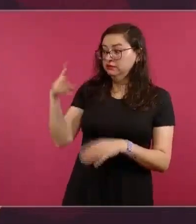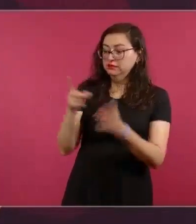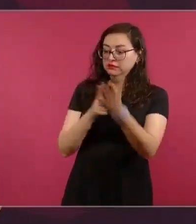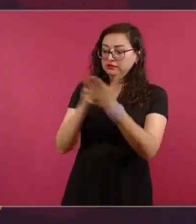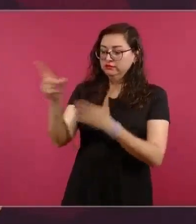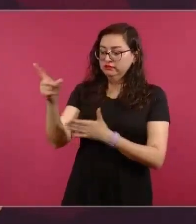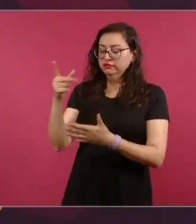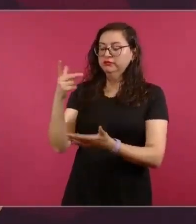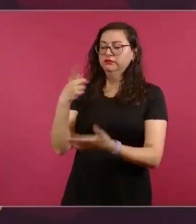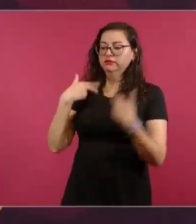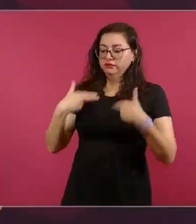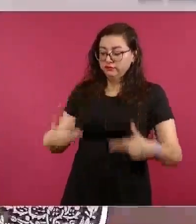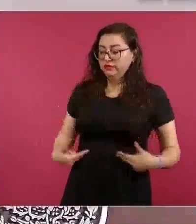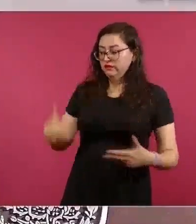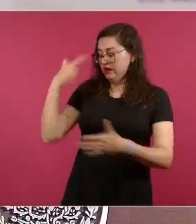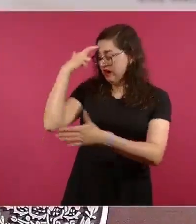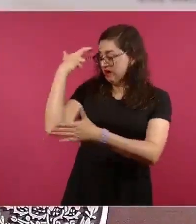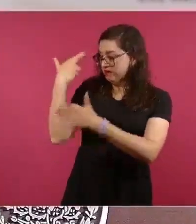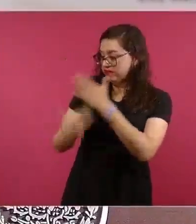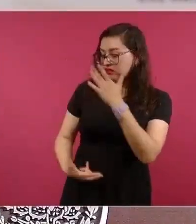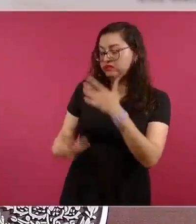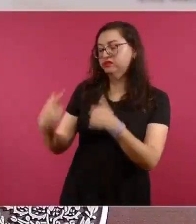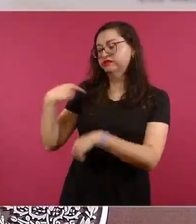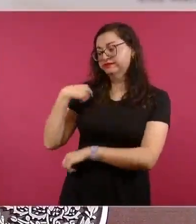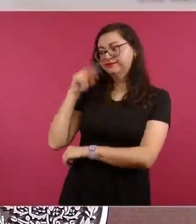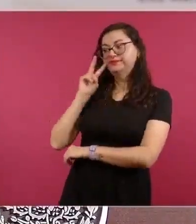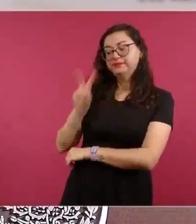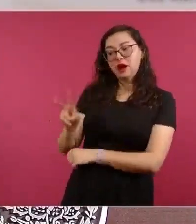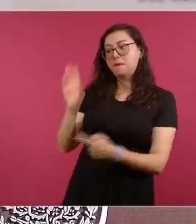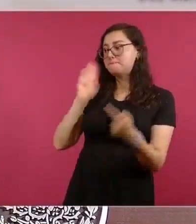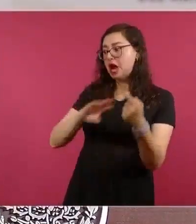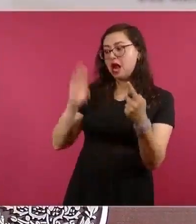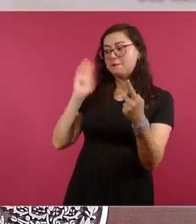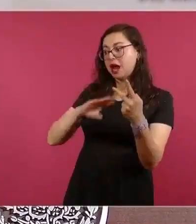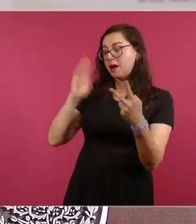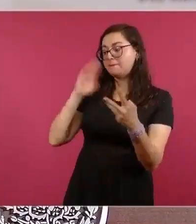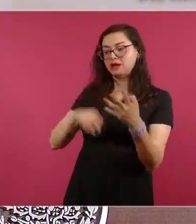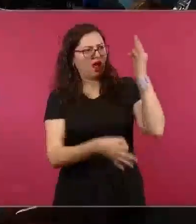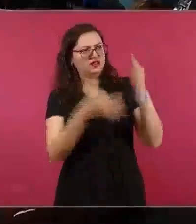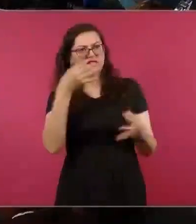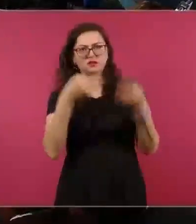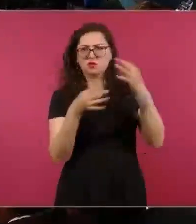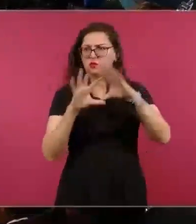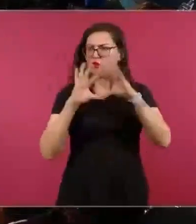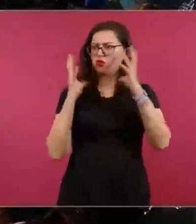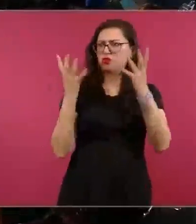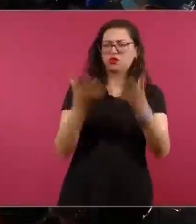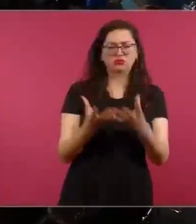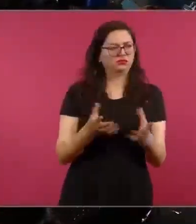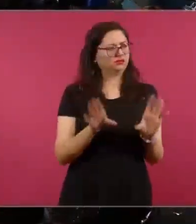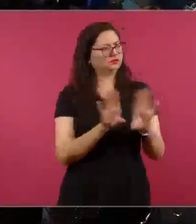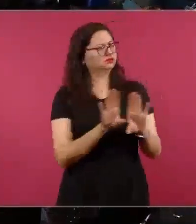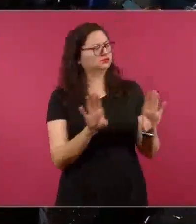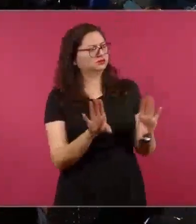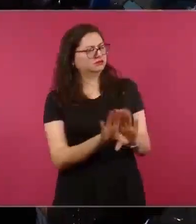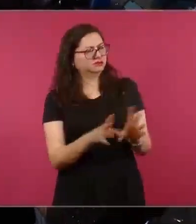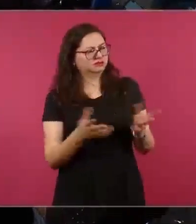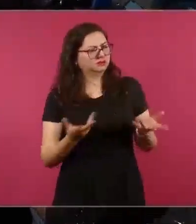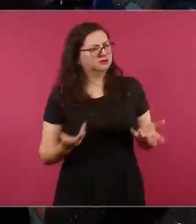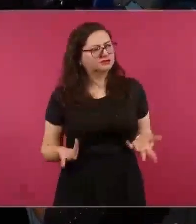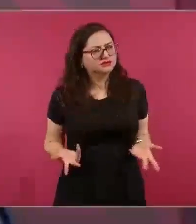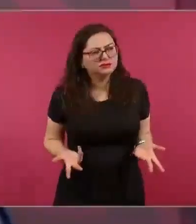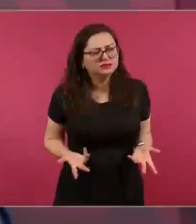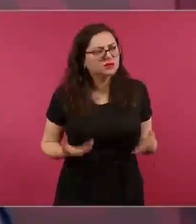situándose como los jueces del mundo. Nosotros somos respetuosos con ellos,